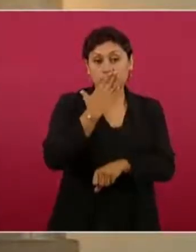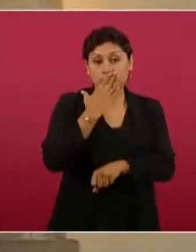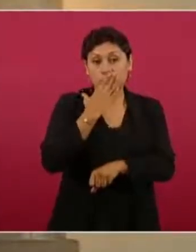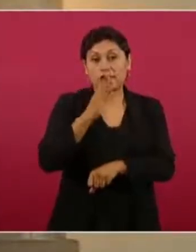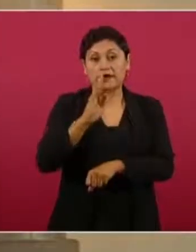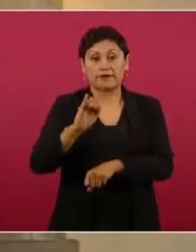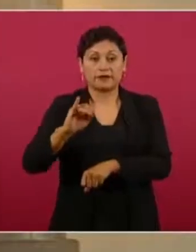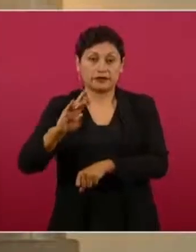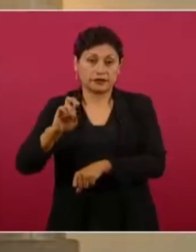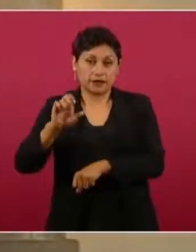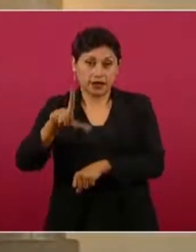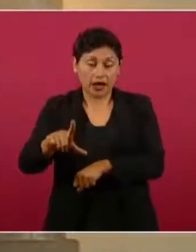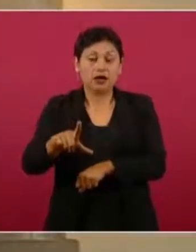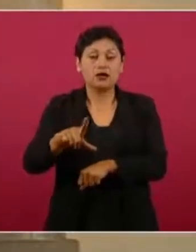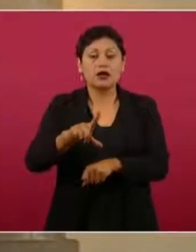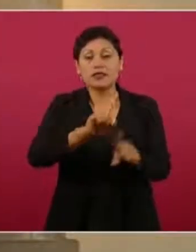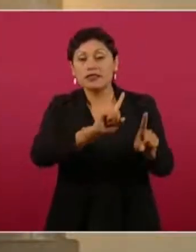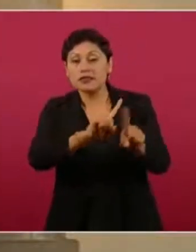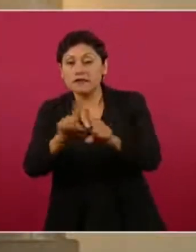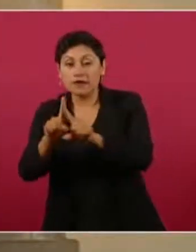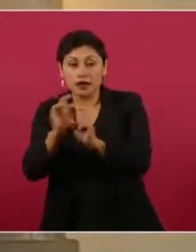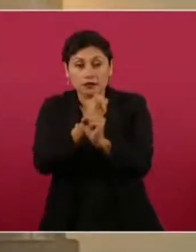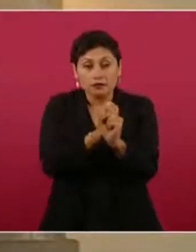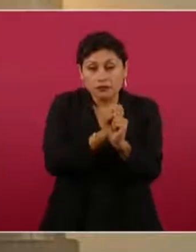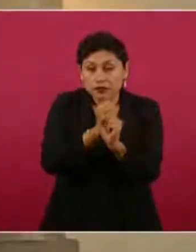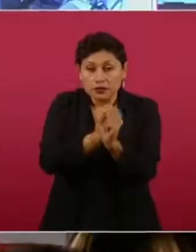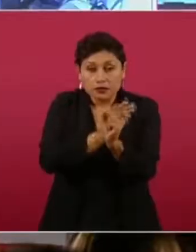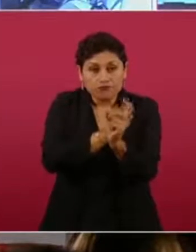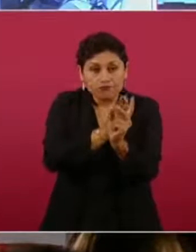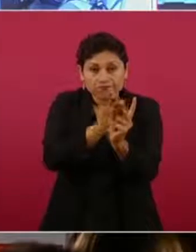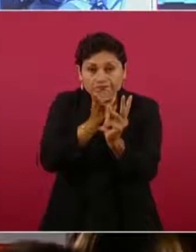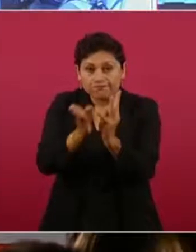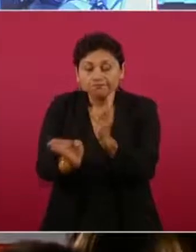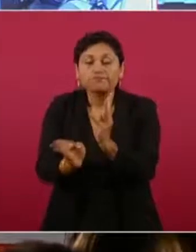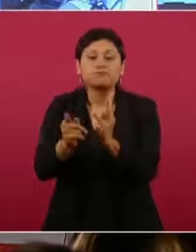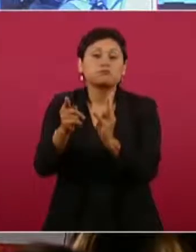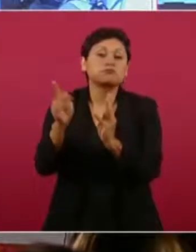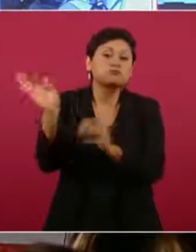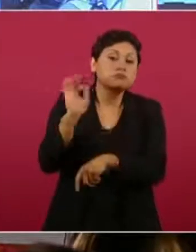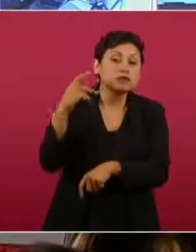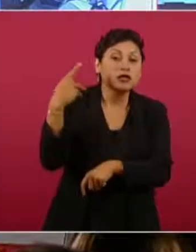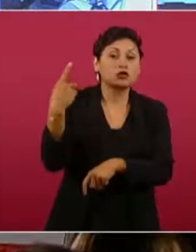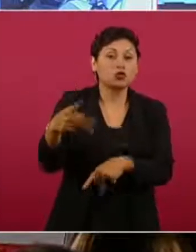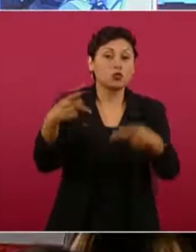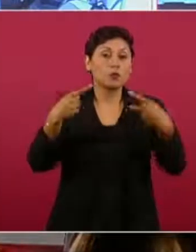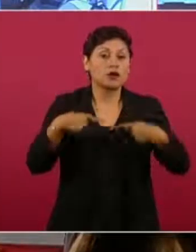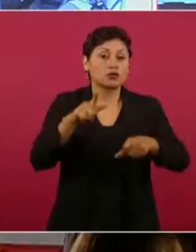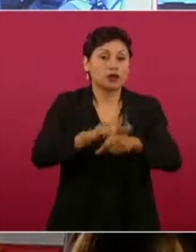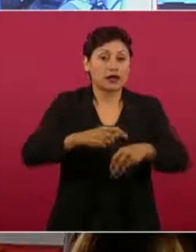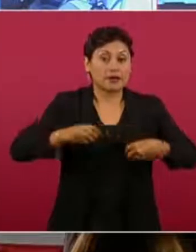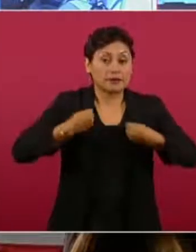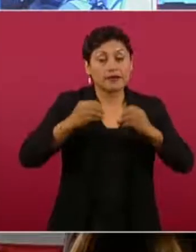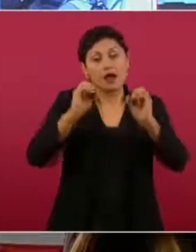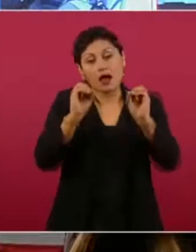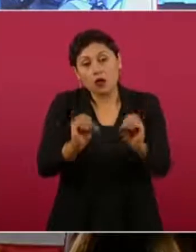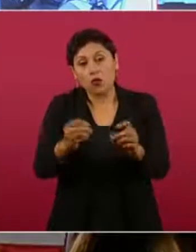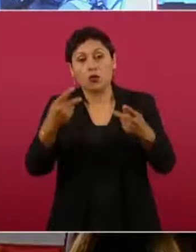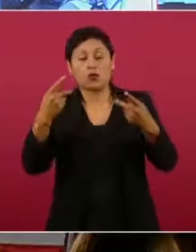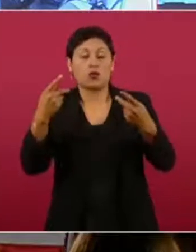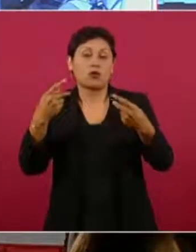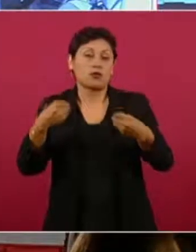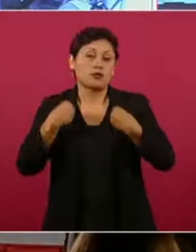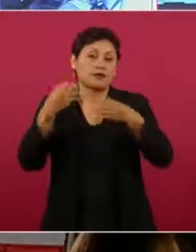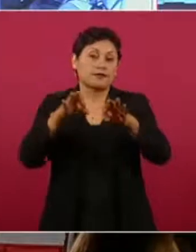Hay varias líneas de investigación relacionadas con cuestiones de carácter personal y profesional. Como parte de los